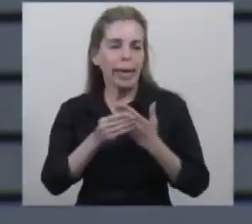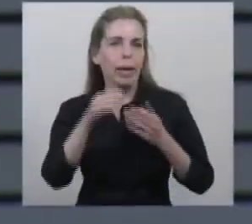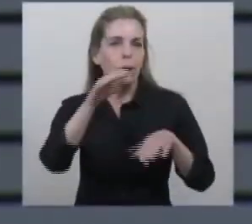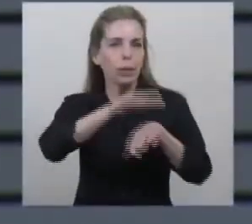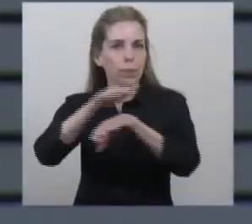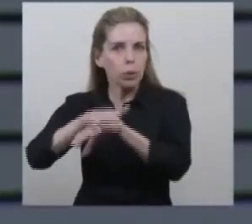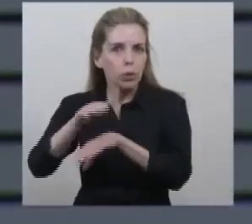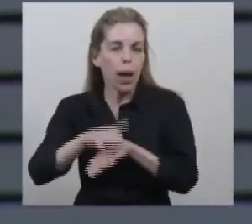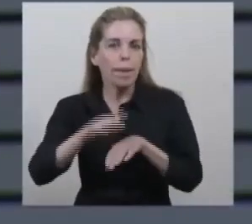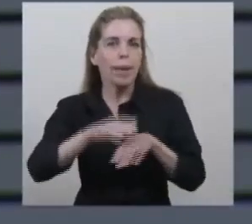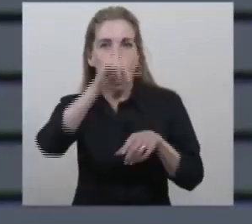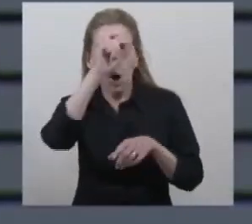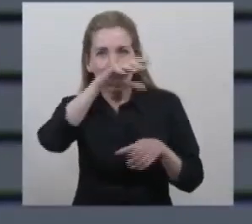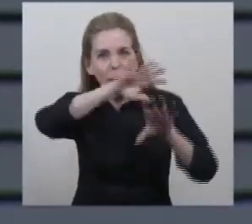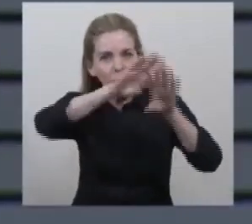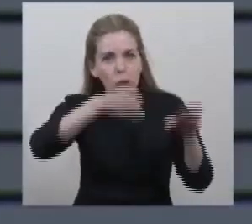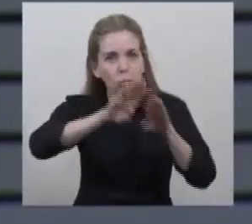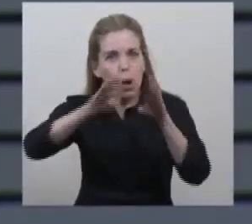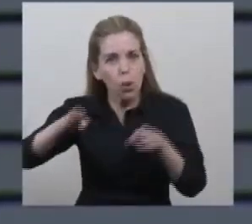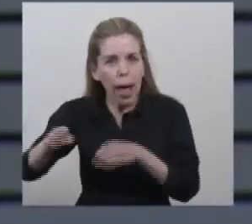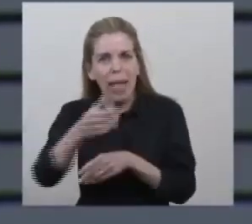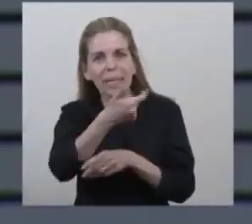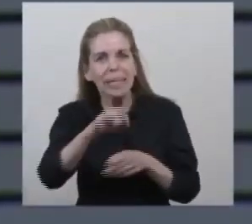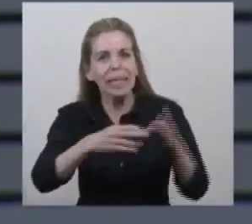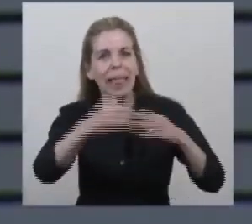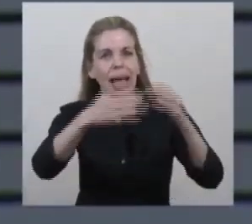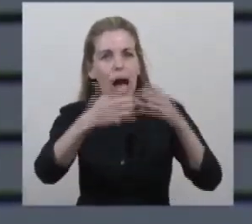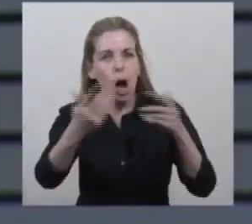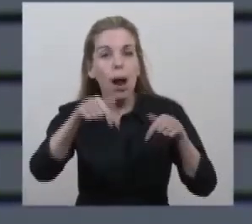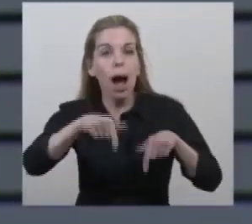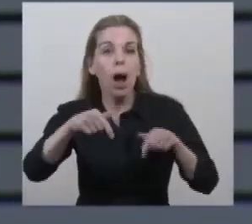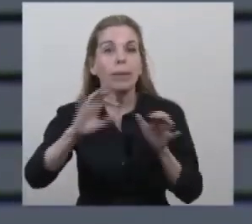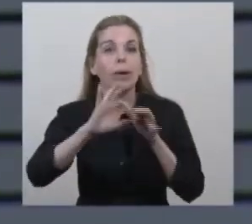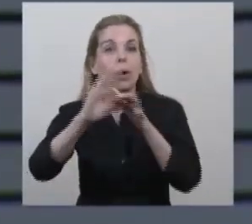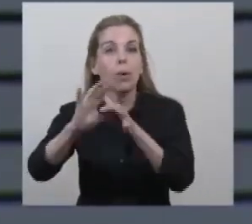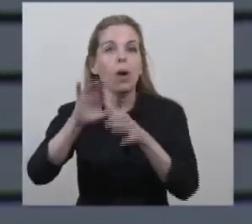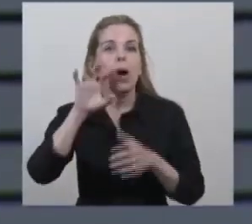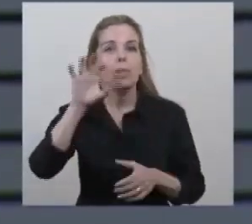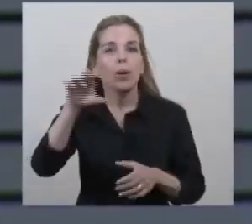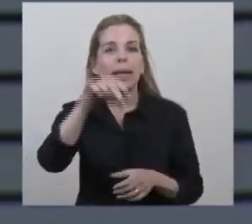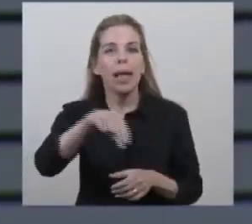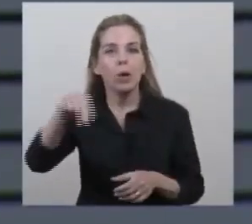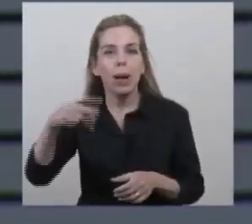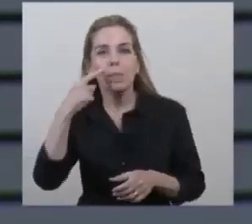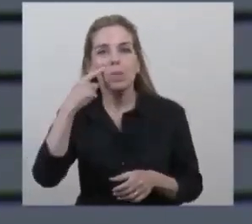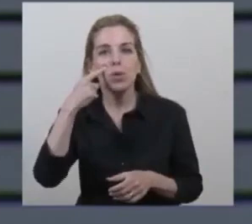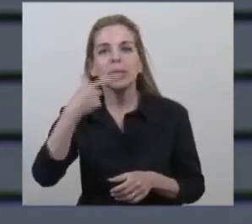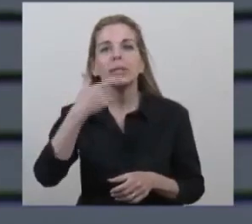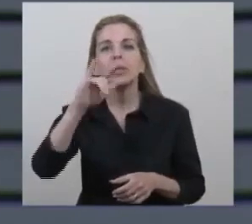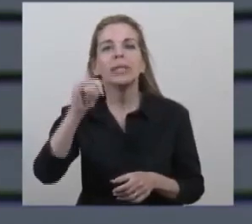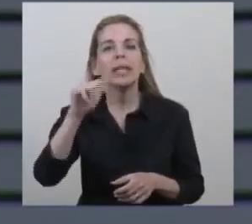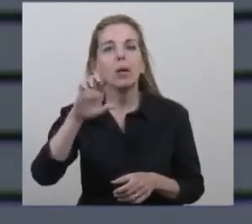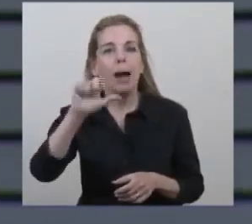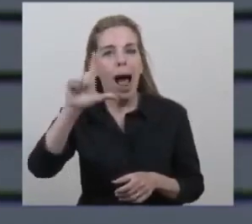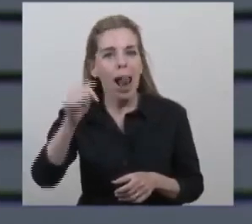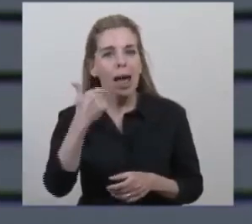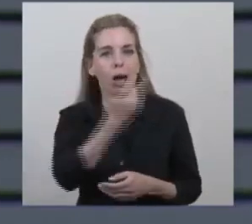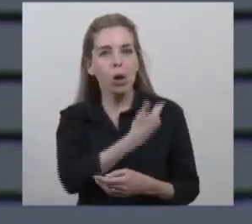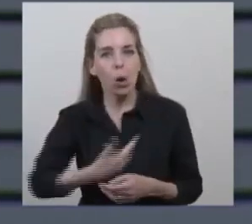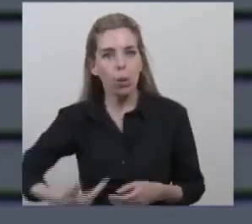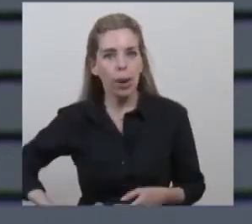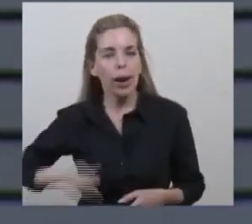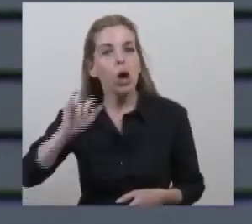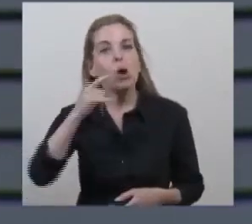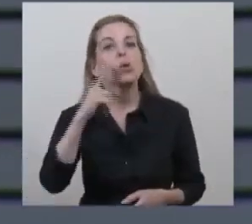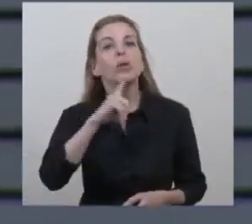modulares de las 60 obras. Vamos a la provincia de Neuquén, municipio de Zapala. El gobernador Omar Gutiérrez nos